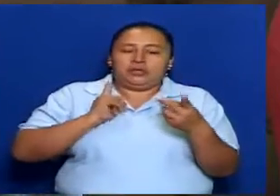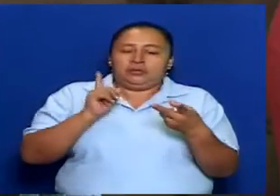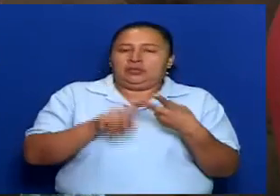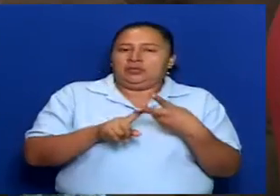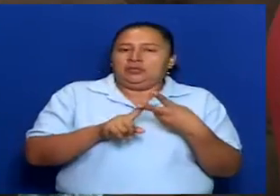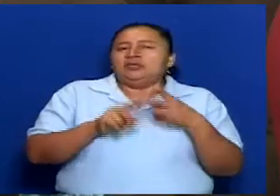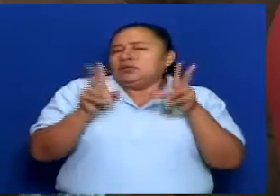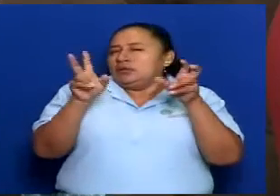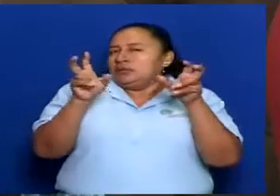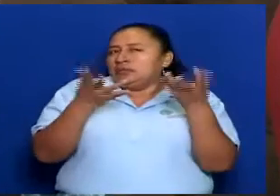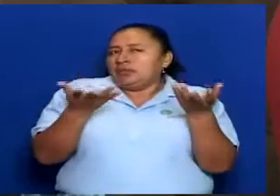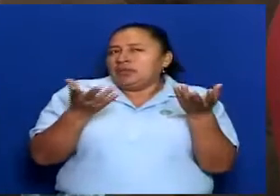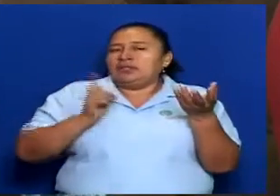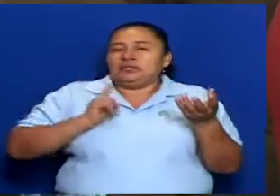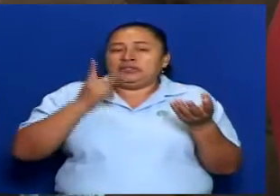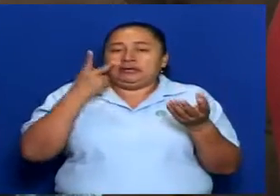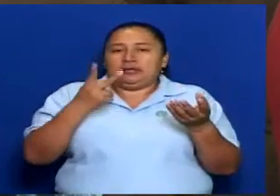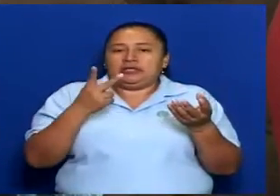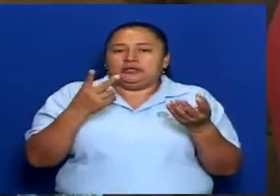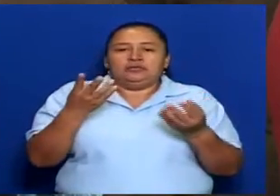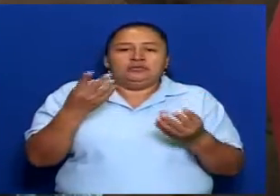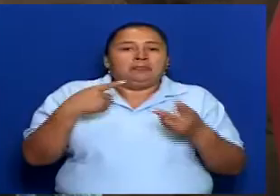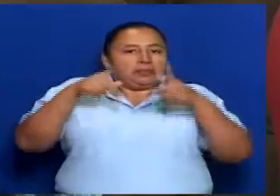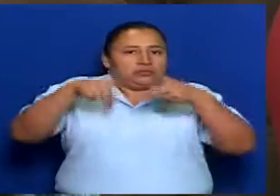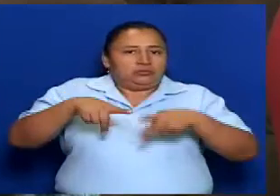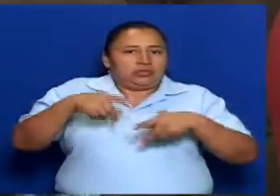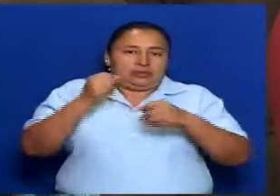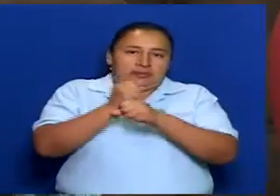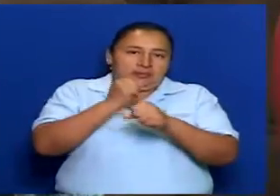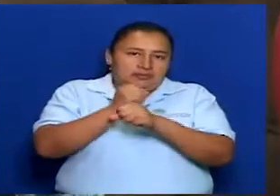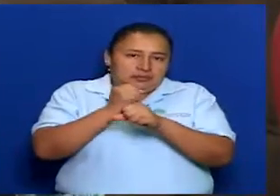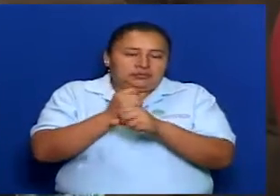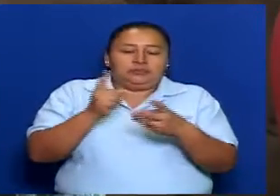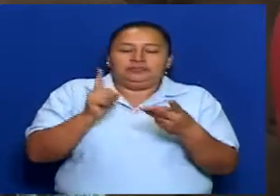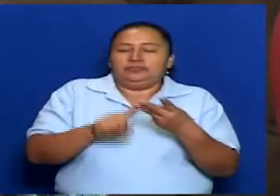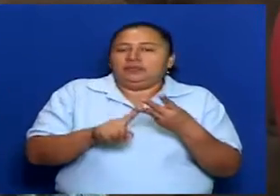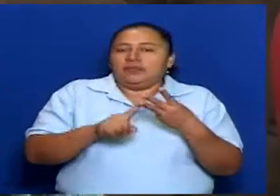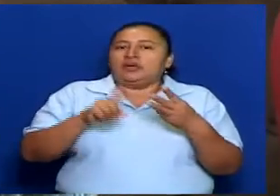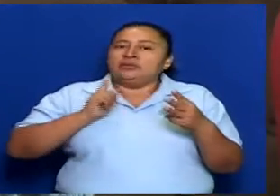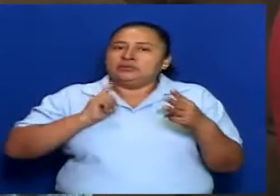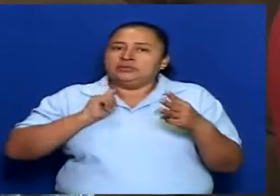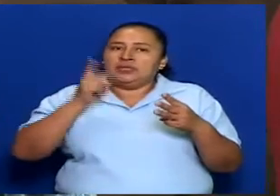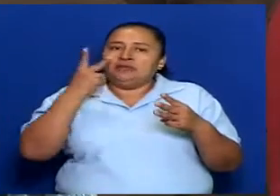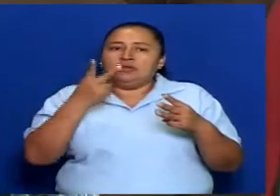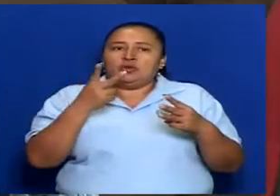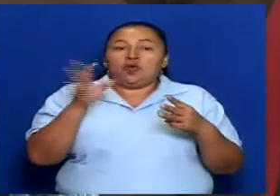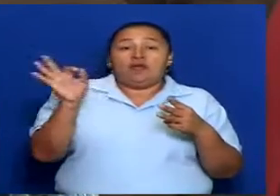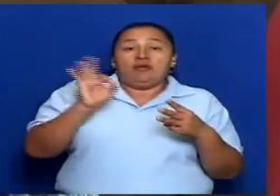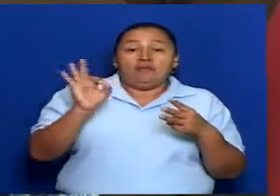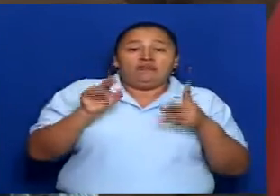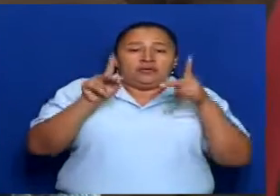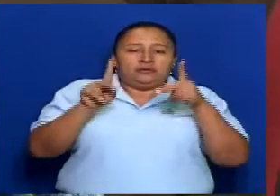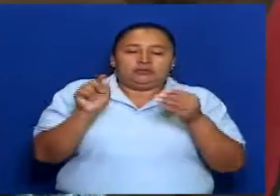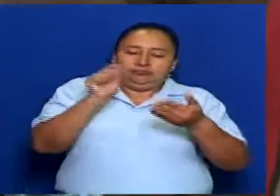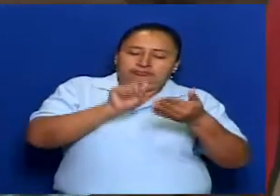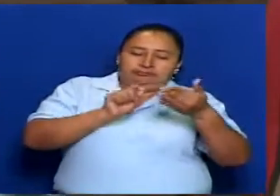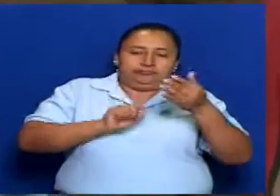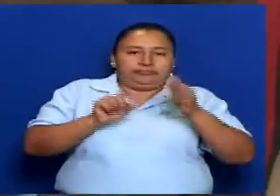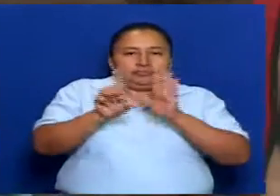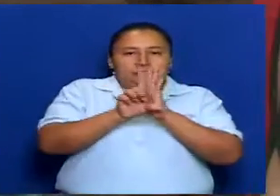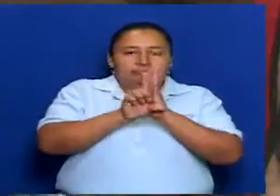Tiene el aspecto que tiene que ver con recursos humanos, el aspecto que tiene que ver con la formación de las leyes,